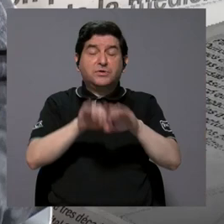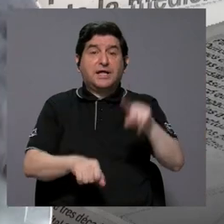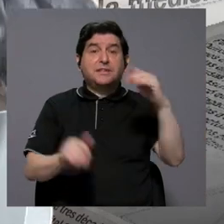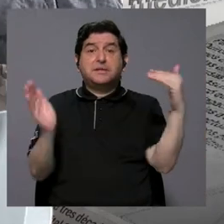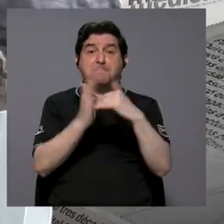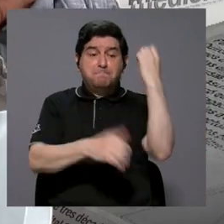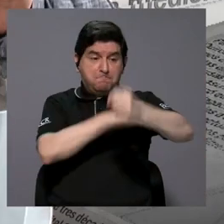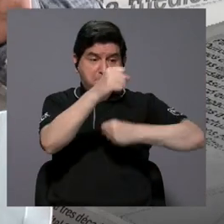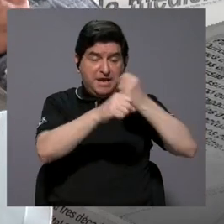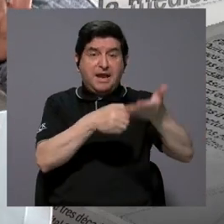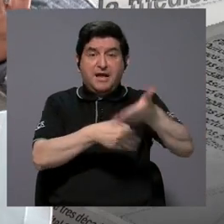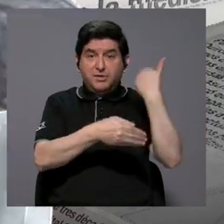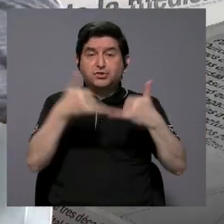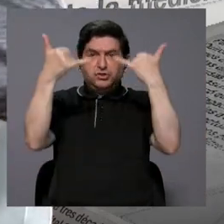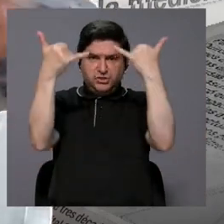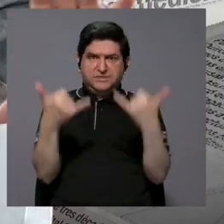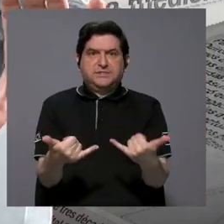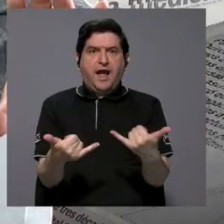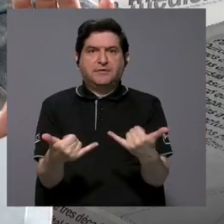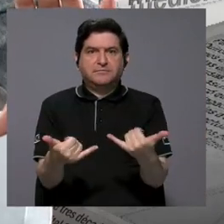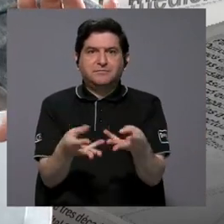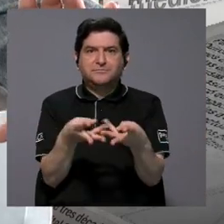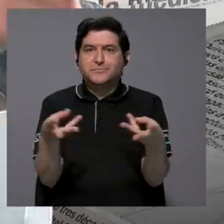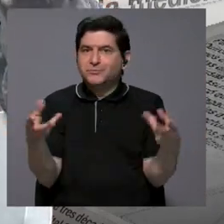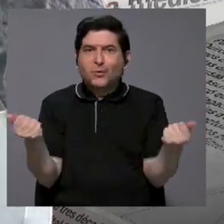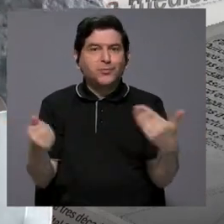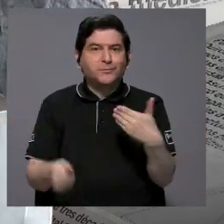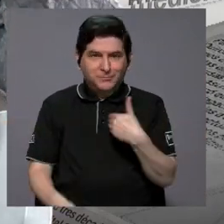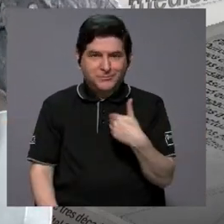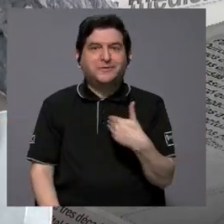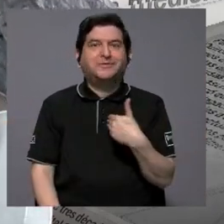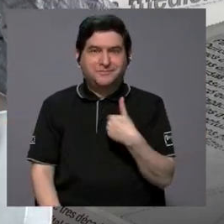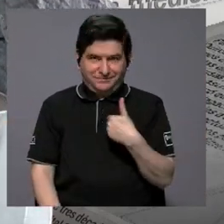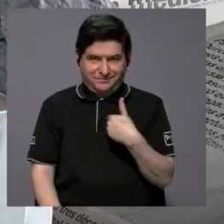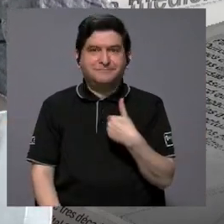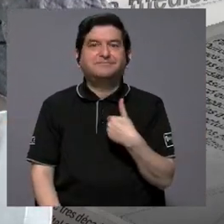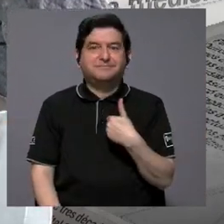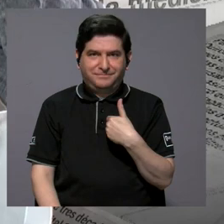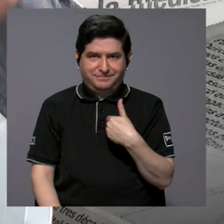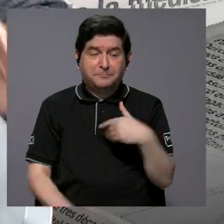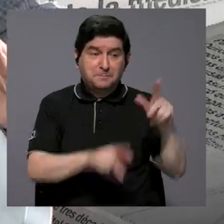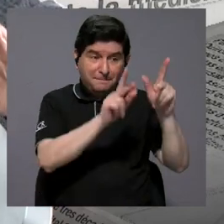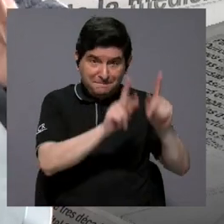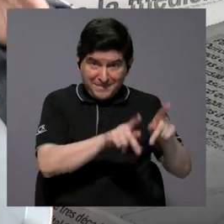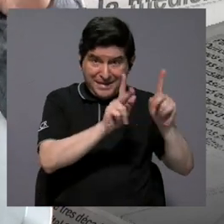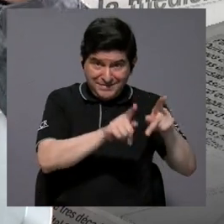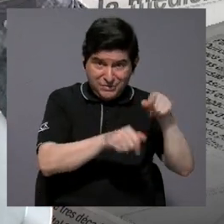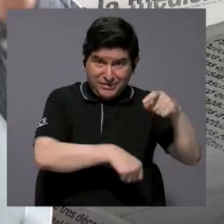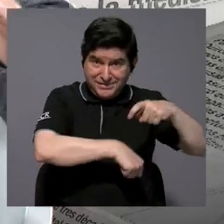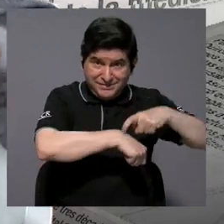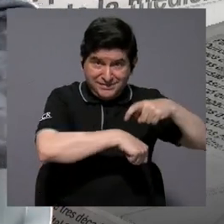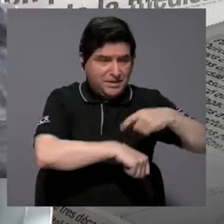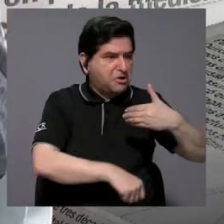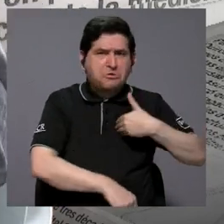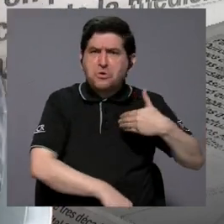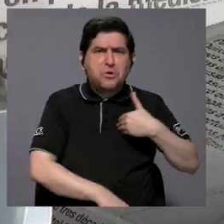hace mil años ya estaba solucionado por personas que no tenían un desarrollo